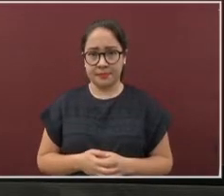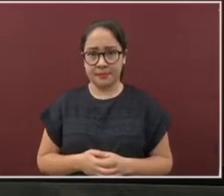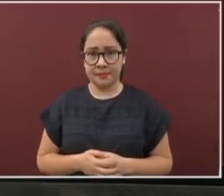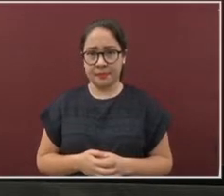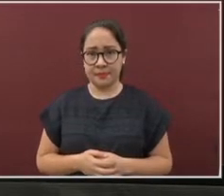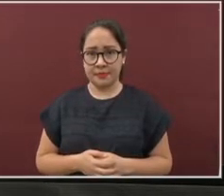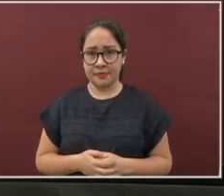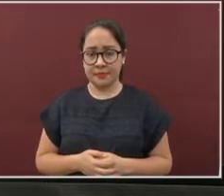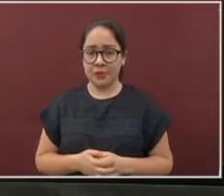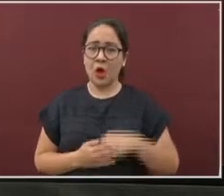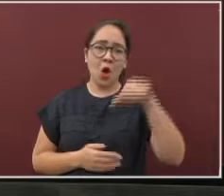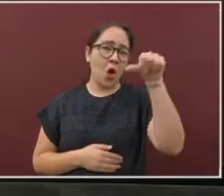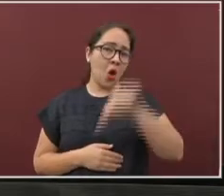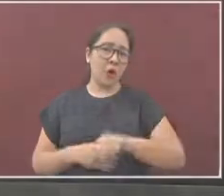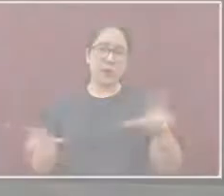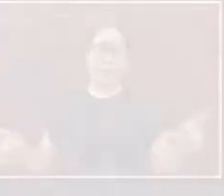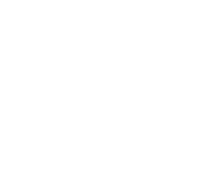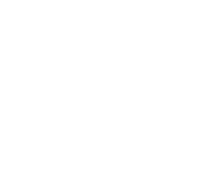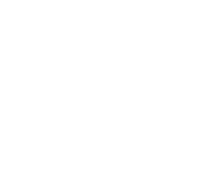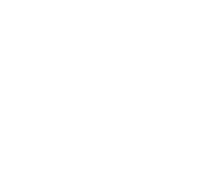Por hoy es todo.